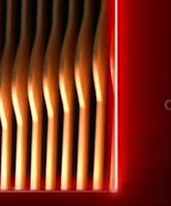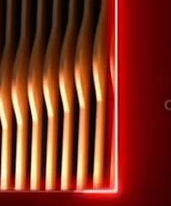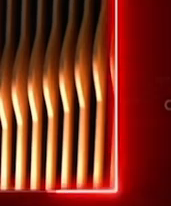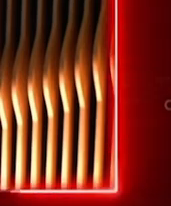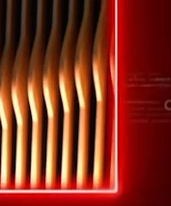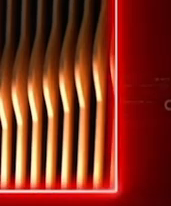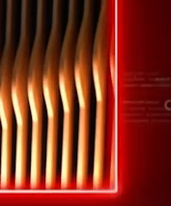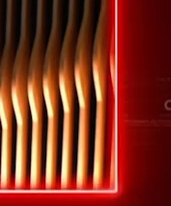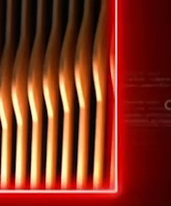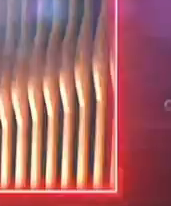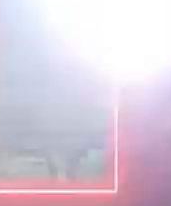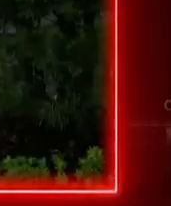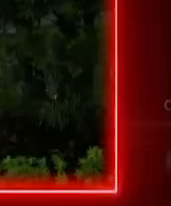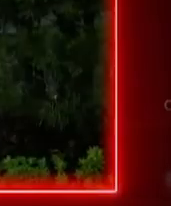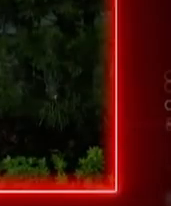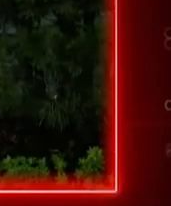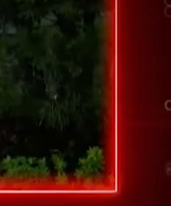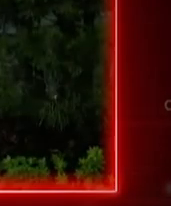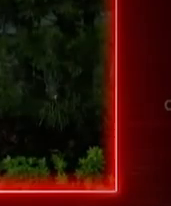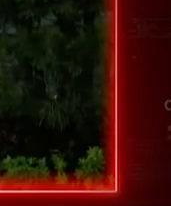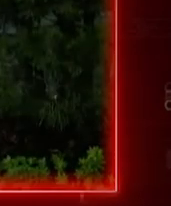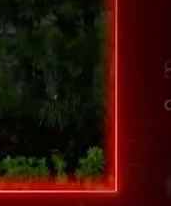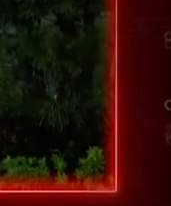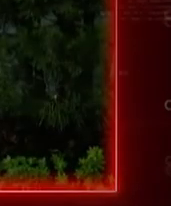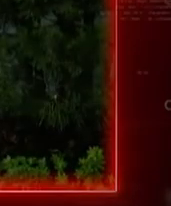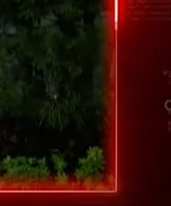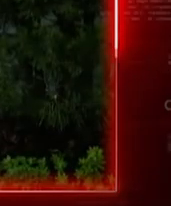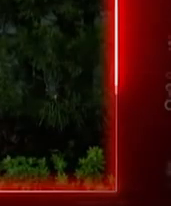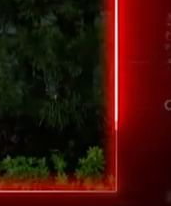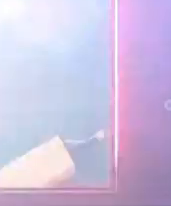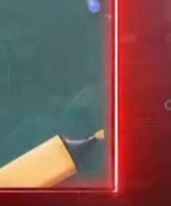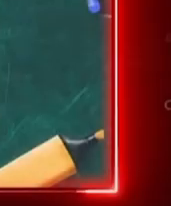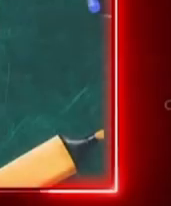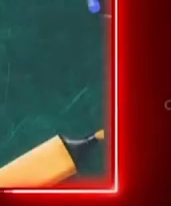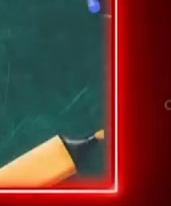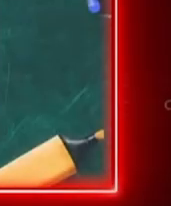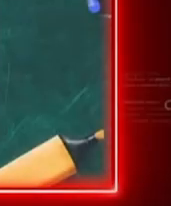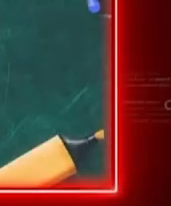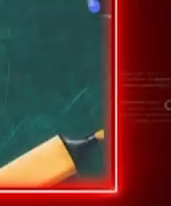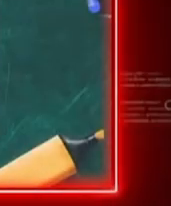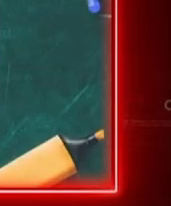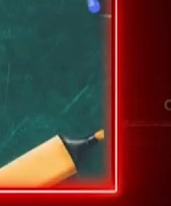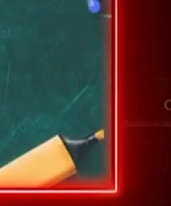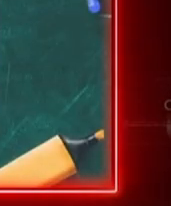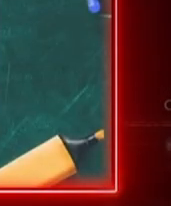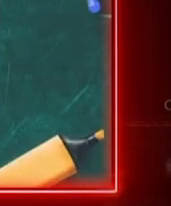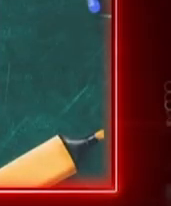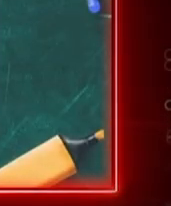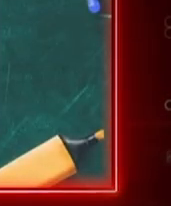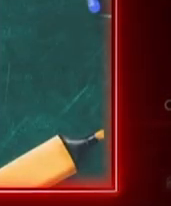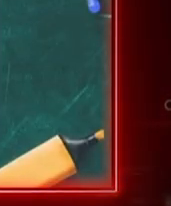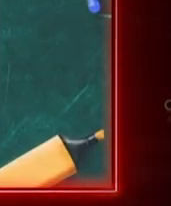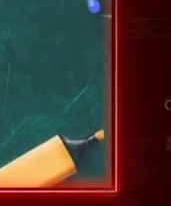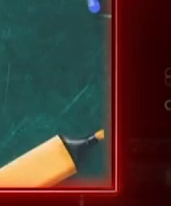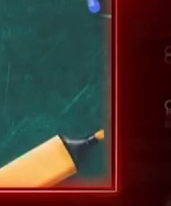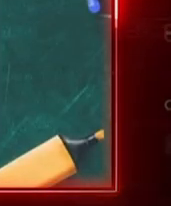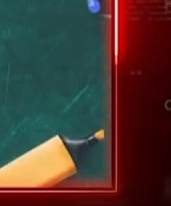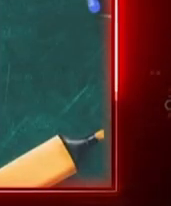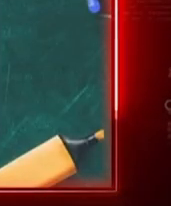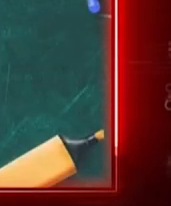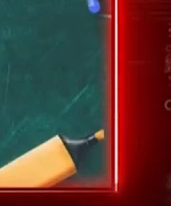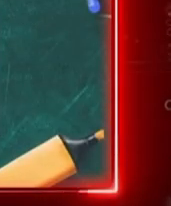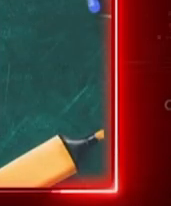defensa de un ideario. No hay pedagogía, hay ideología. La CEP quiere volver de los salones de clases un